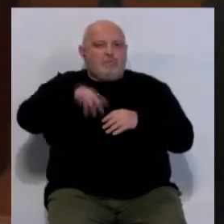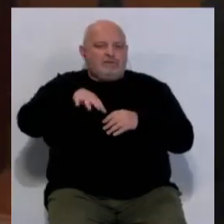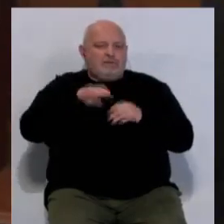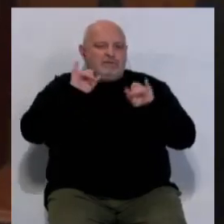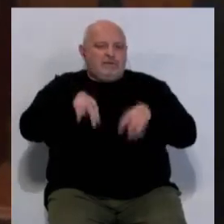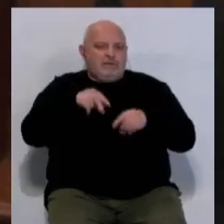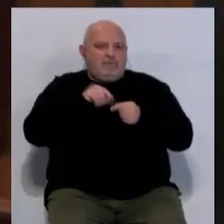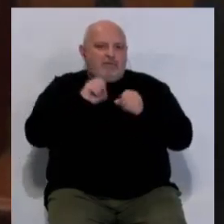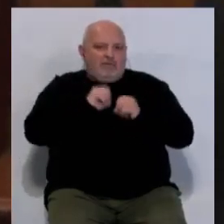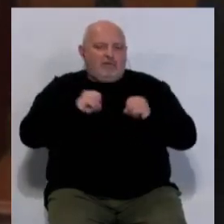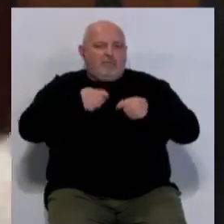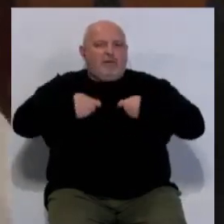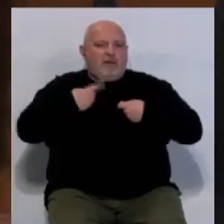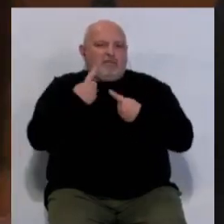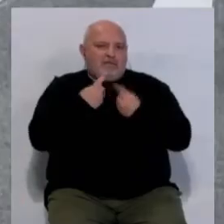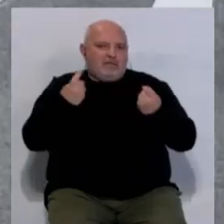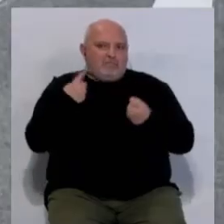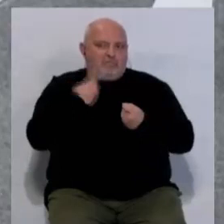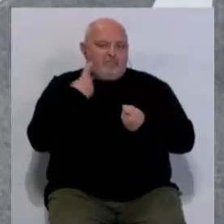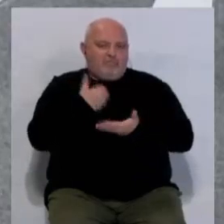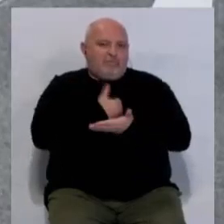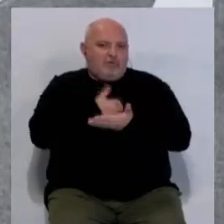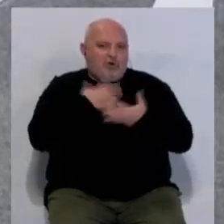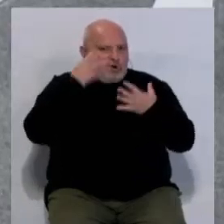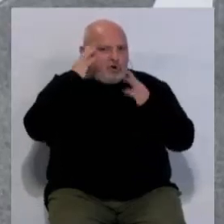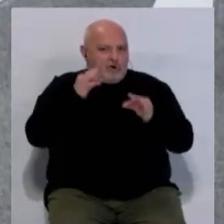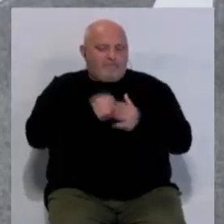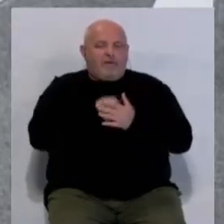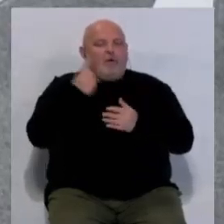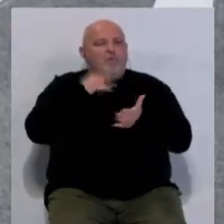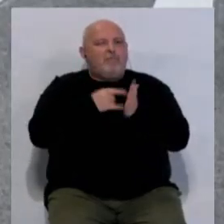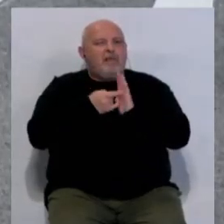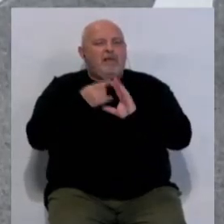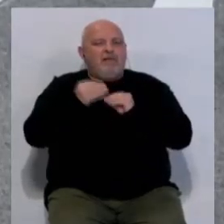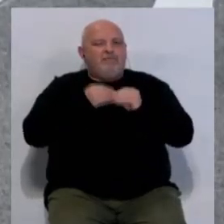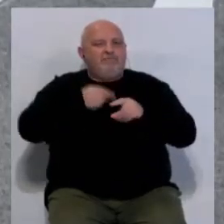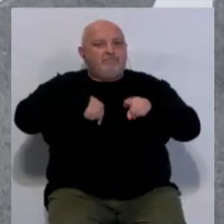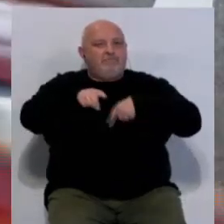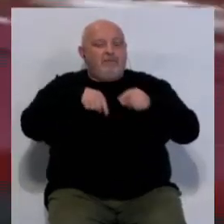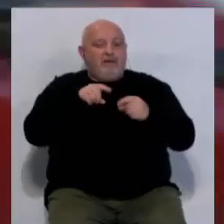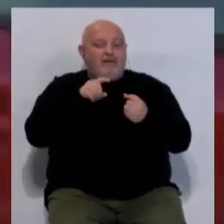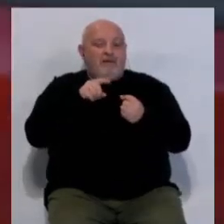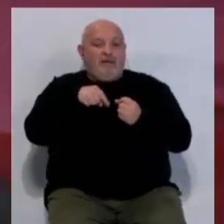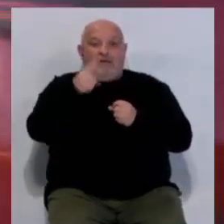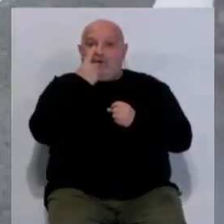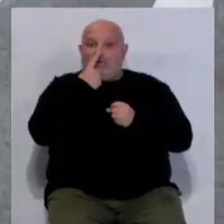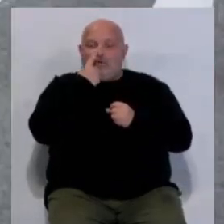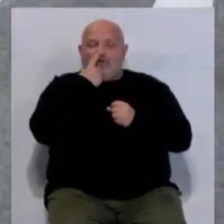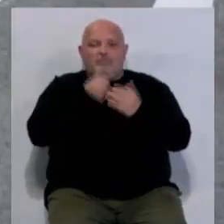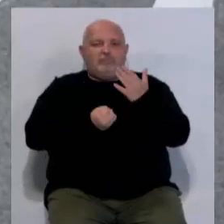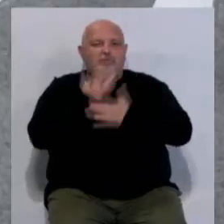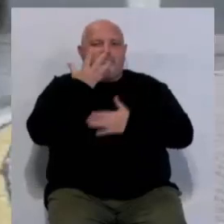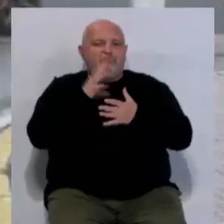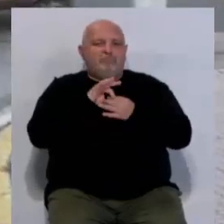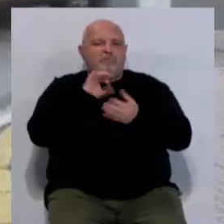sin Piojito. El mercadillo también es necesario. Uno de los planes que ya está en marcha para agilizar la circulación en sentido a cortadura, la inminente